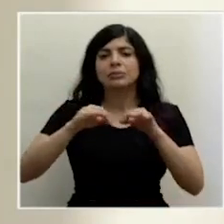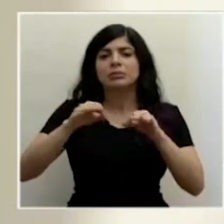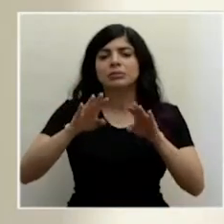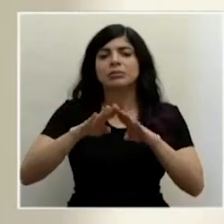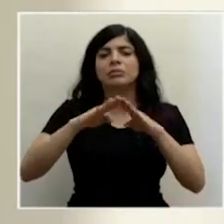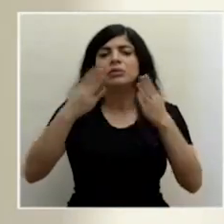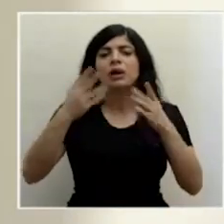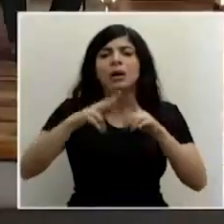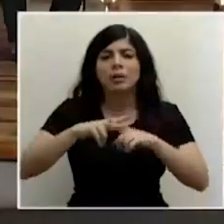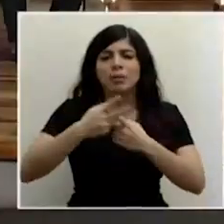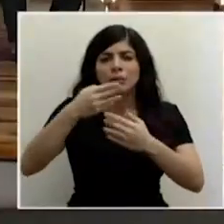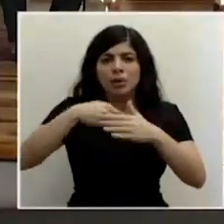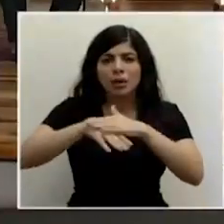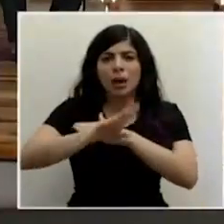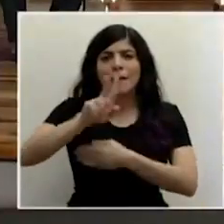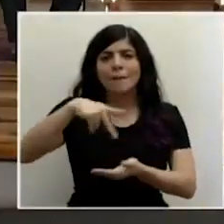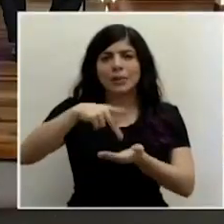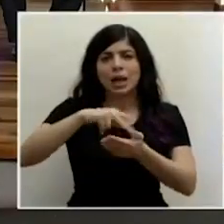parques nacionales.